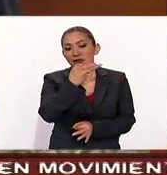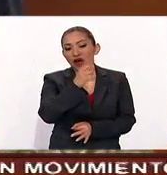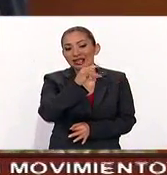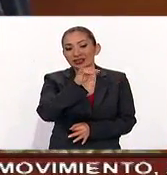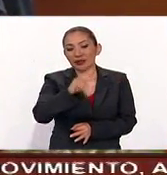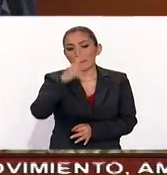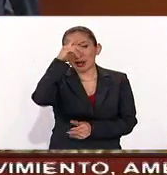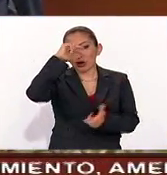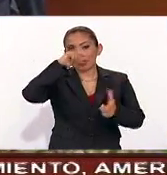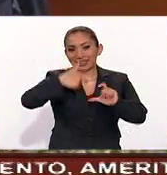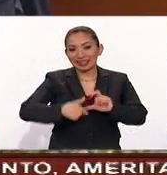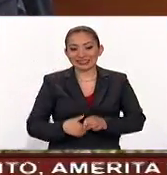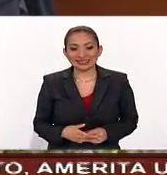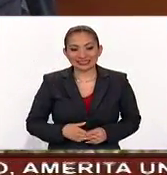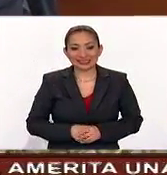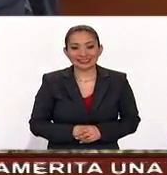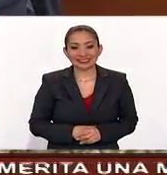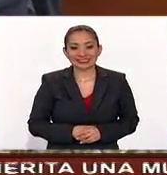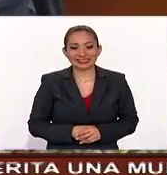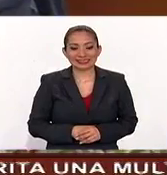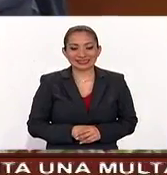Castillo, México al Día.